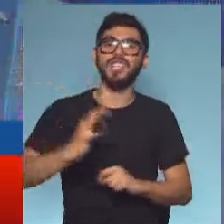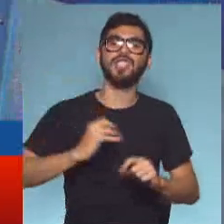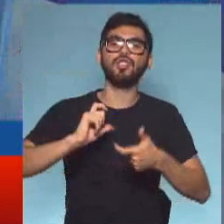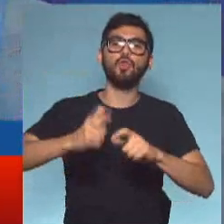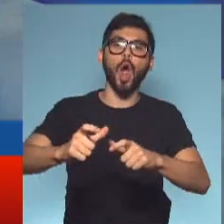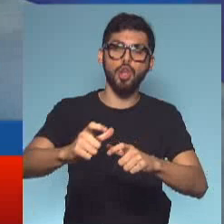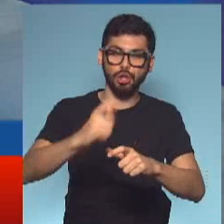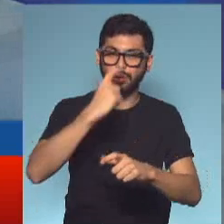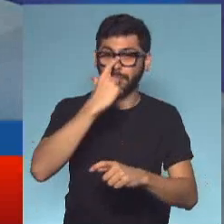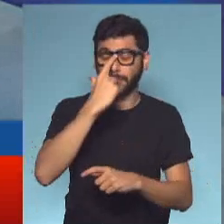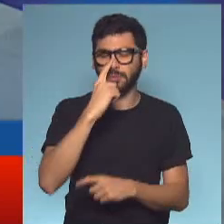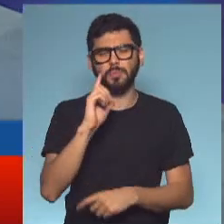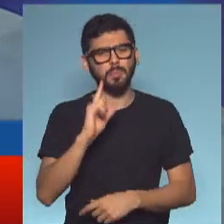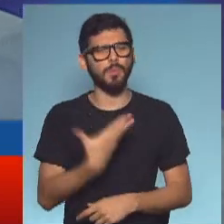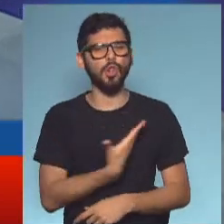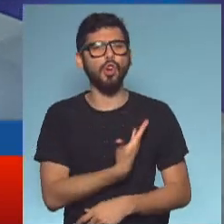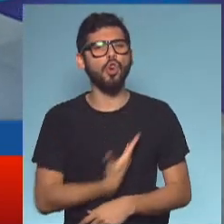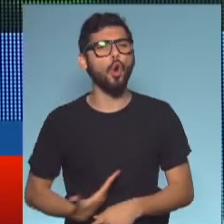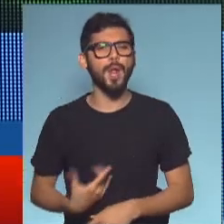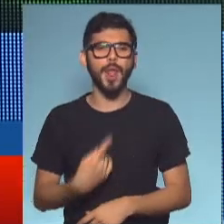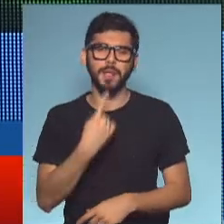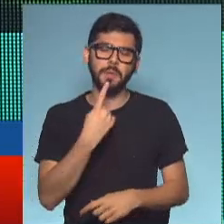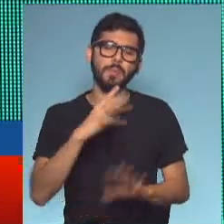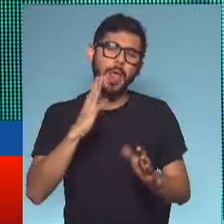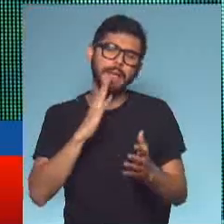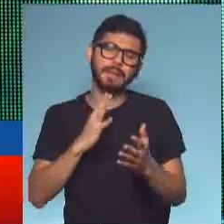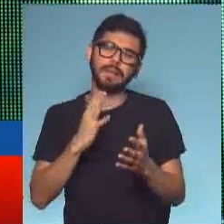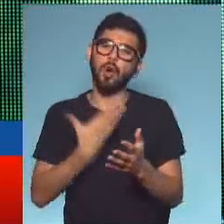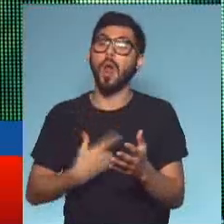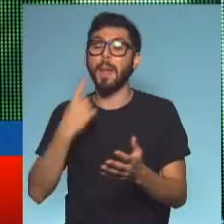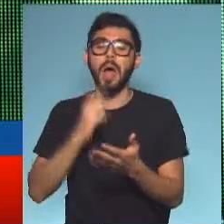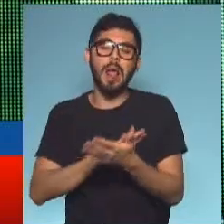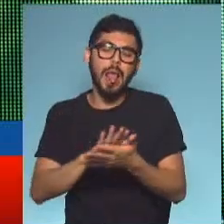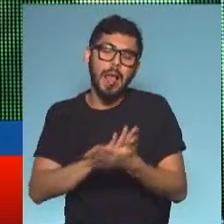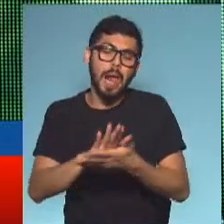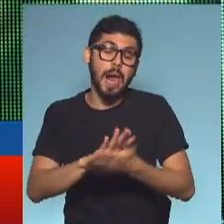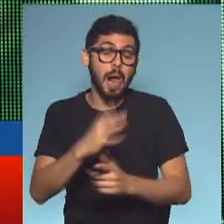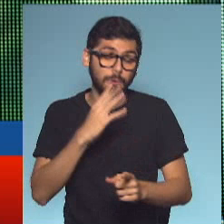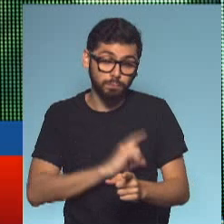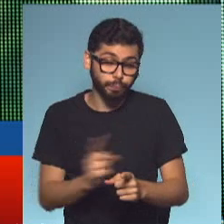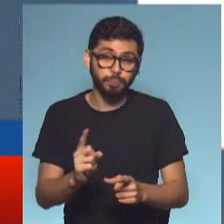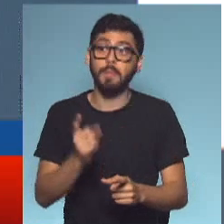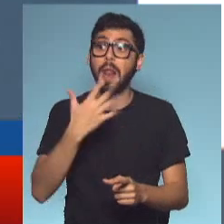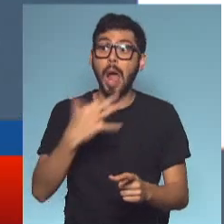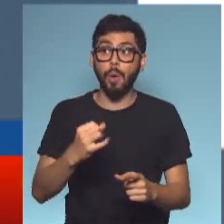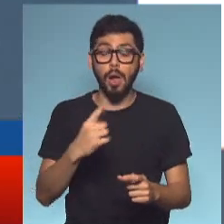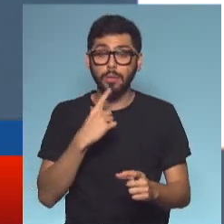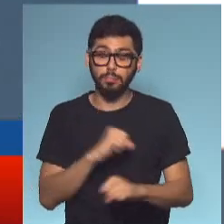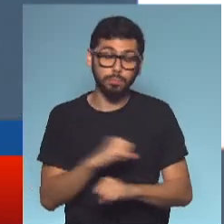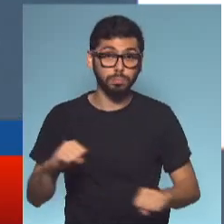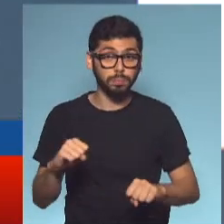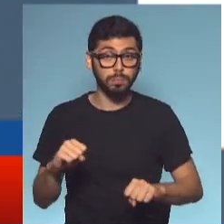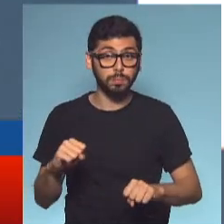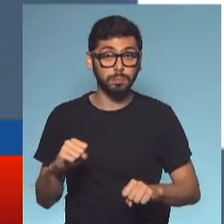Nicolás, seguramente habrán creído que podían convencer a Rafecas. Sí, la verdad que cayó como un baldazo de agua fría esto,